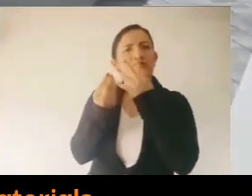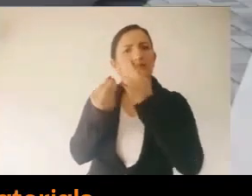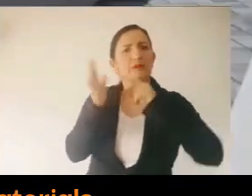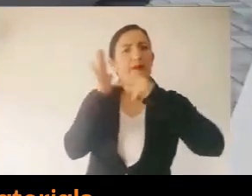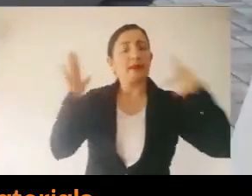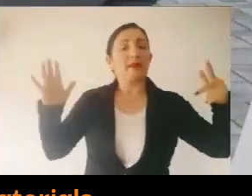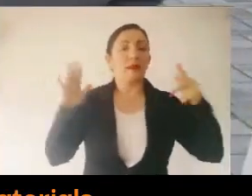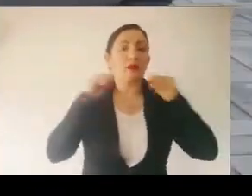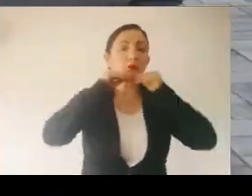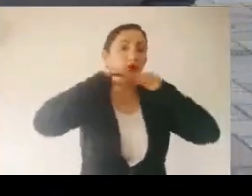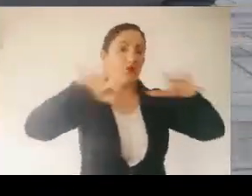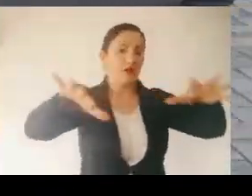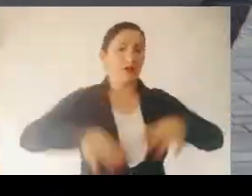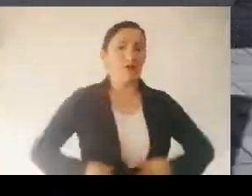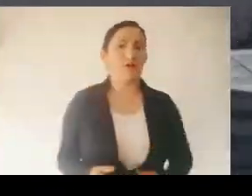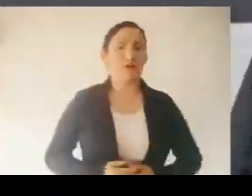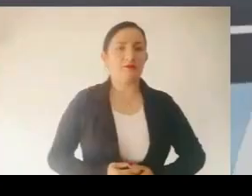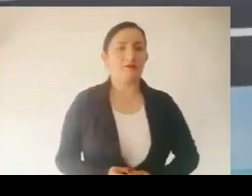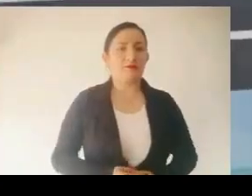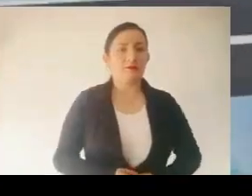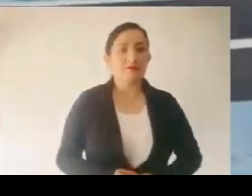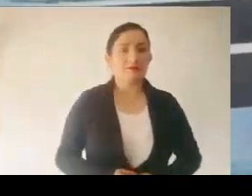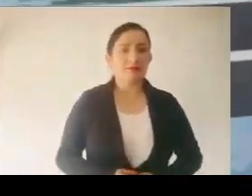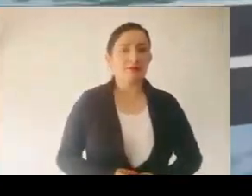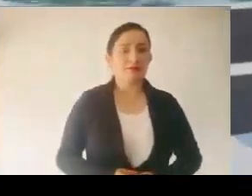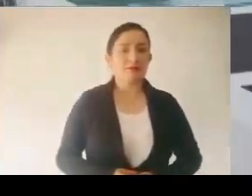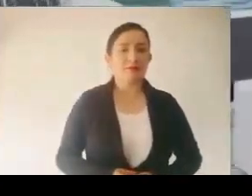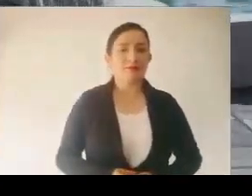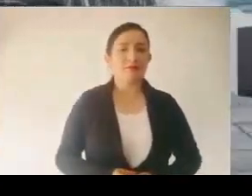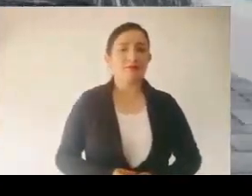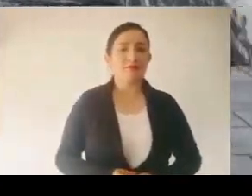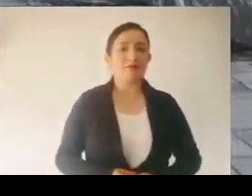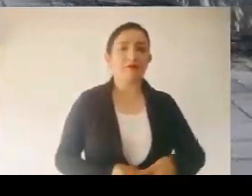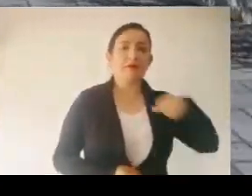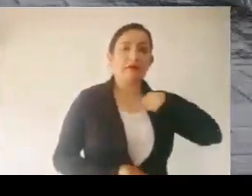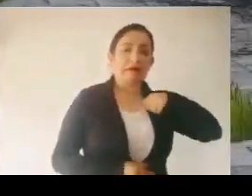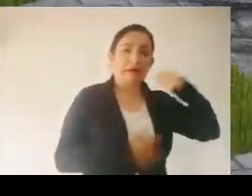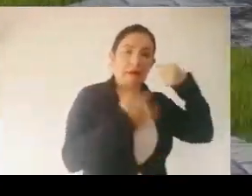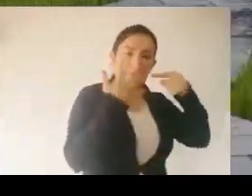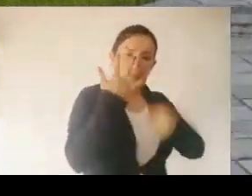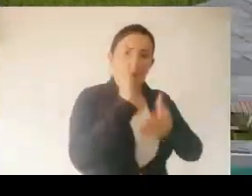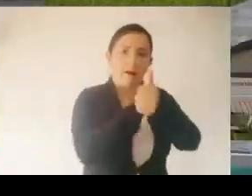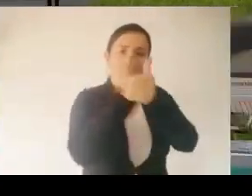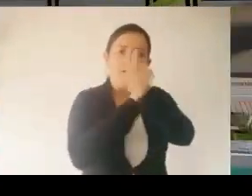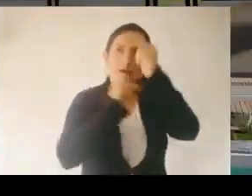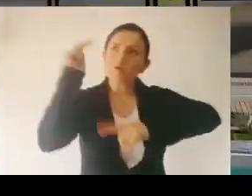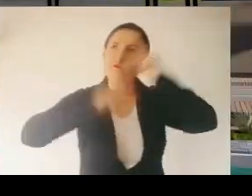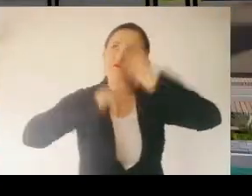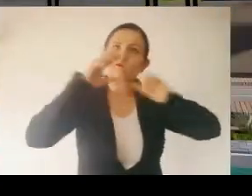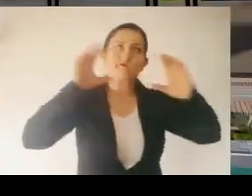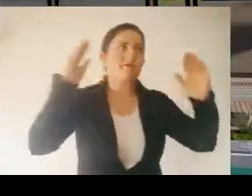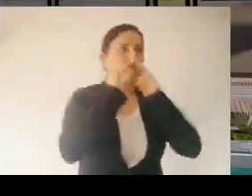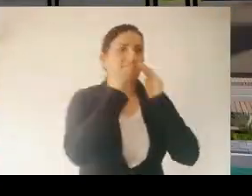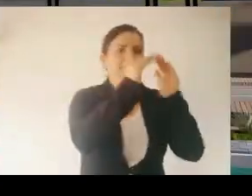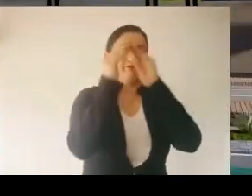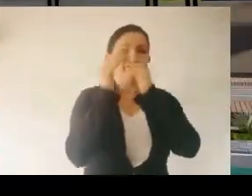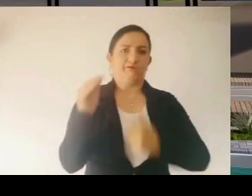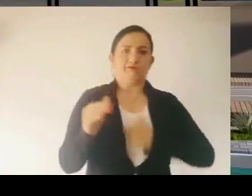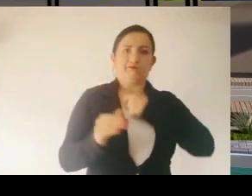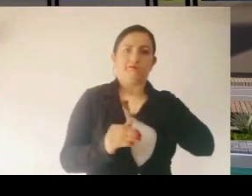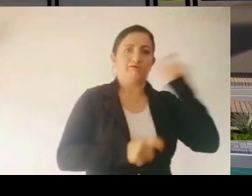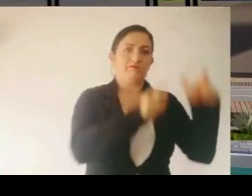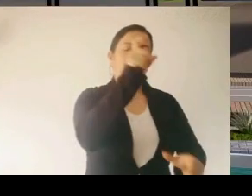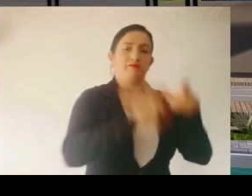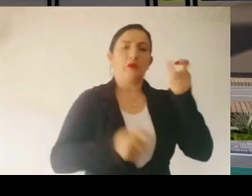técnico y publicitario. Cuento con experiencia en construcción civil, manejo de personal